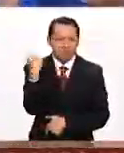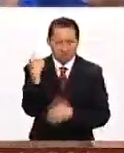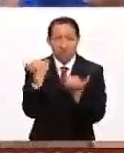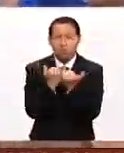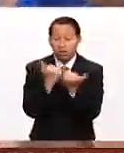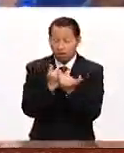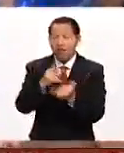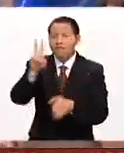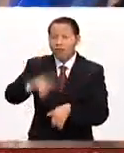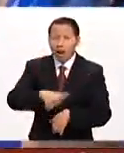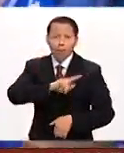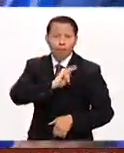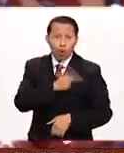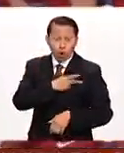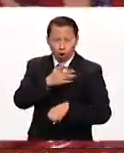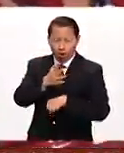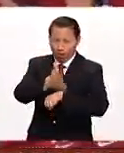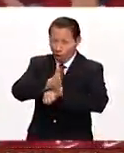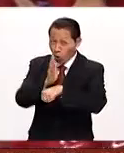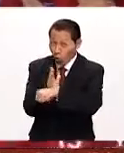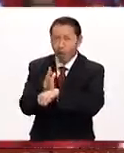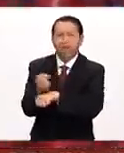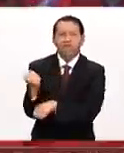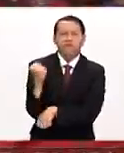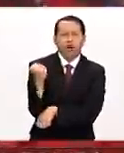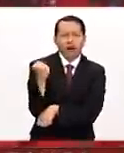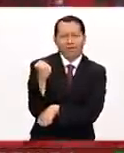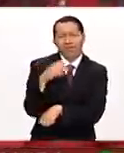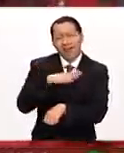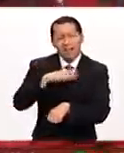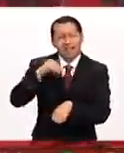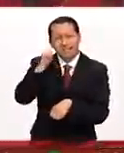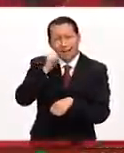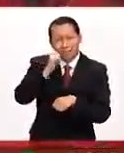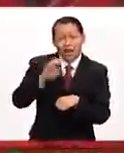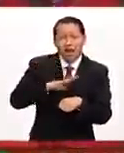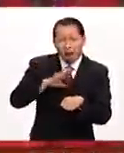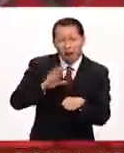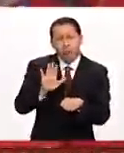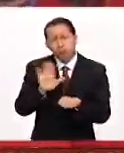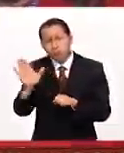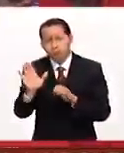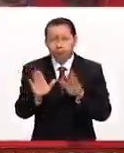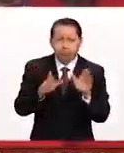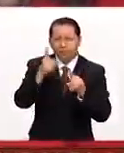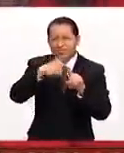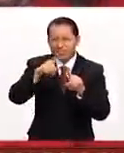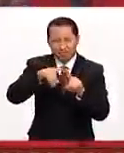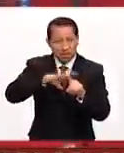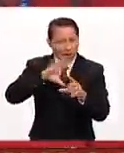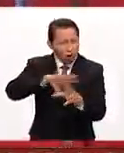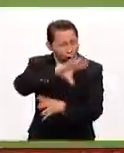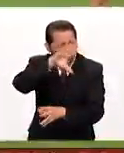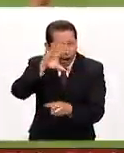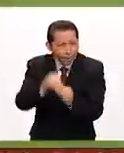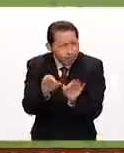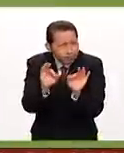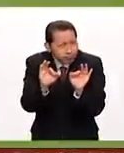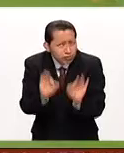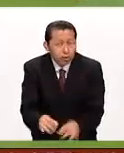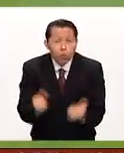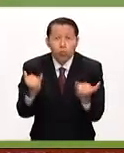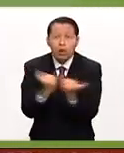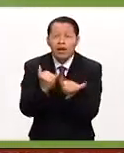Portugal, que la verdad fue la figura de este encuentro que sacó una y otra vez los ataques franceses, de hecho hasta de